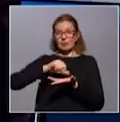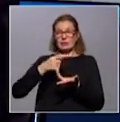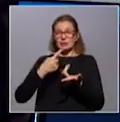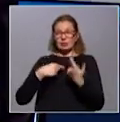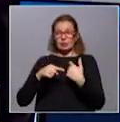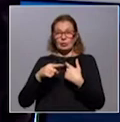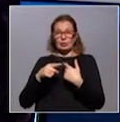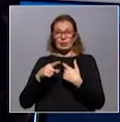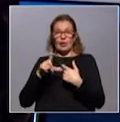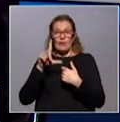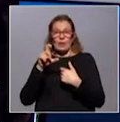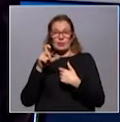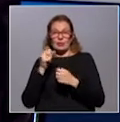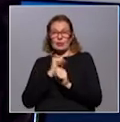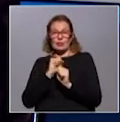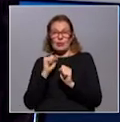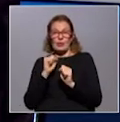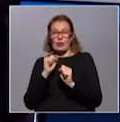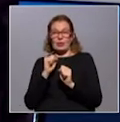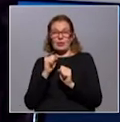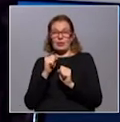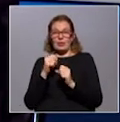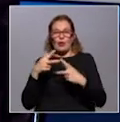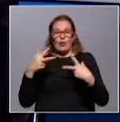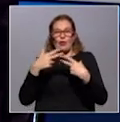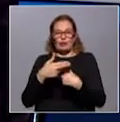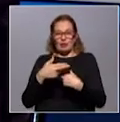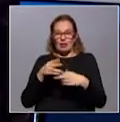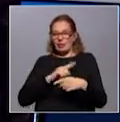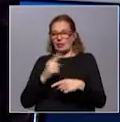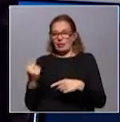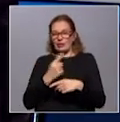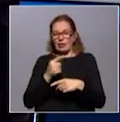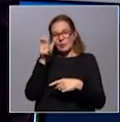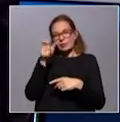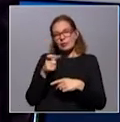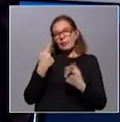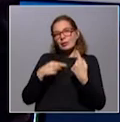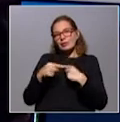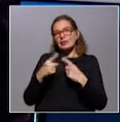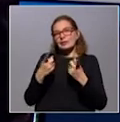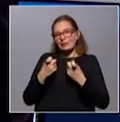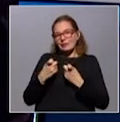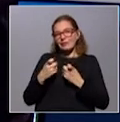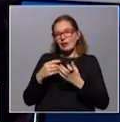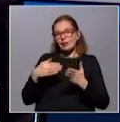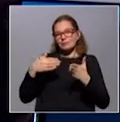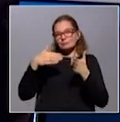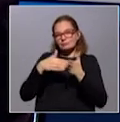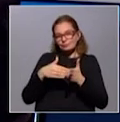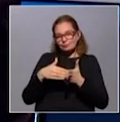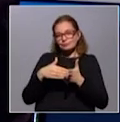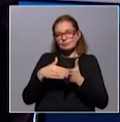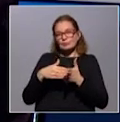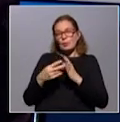Obviamente, no se puede impedir el comercio ni el flujo de las personas, pero sí las barreras necesarias, digamos, por ejemplo, estos